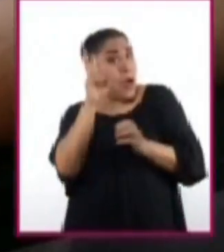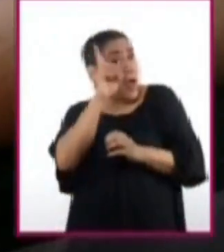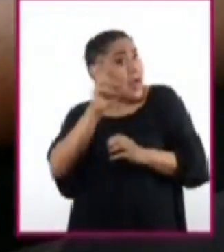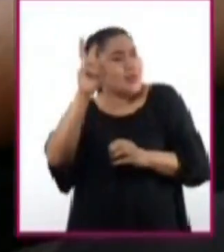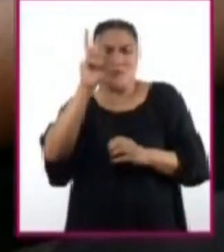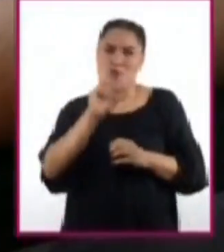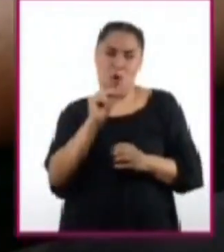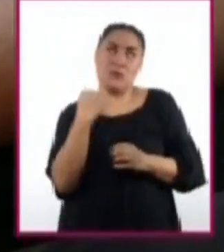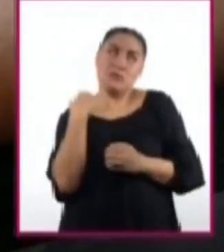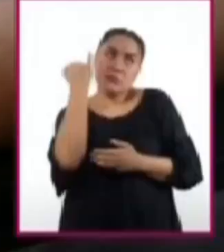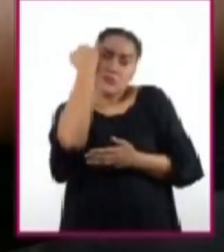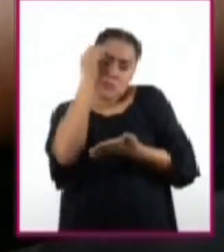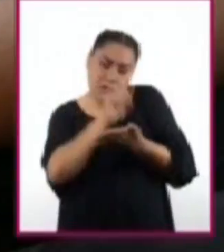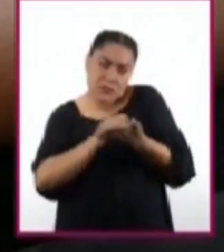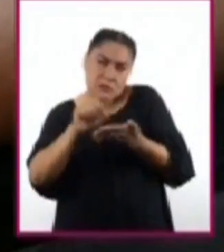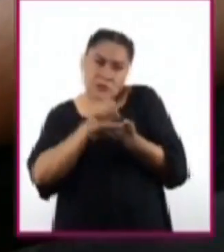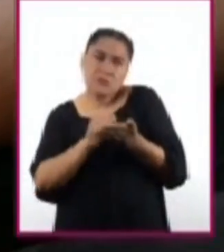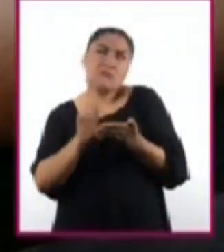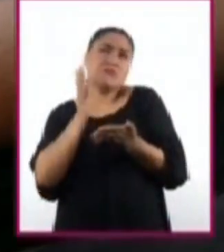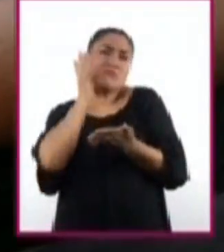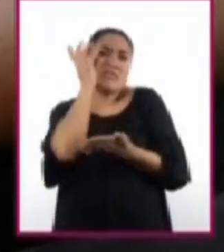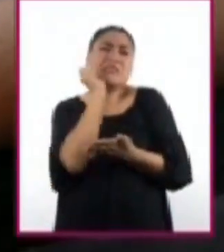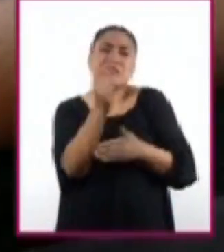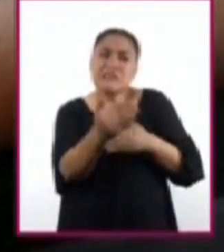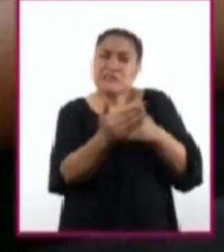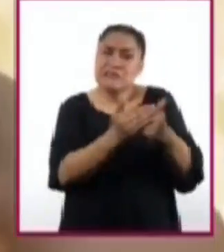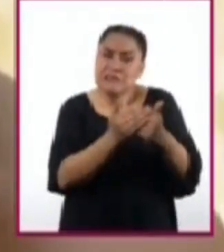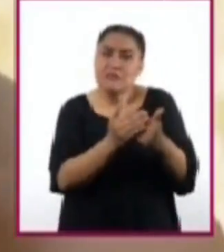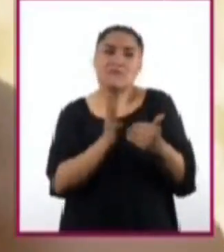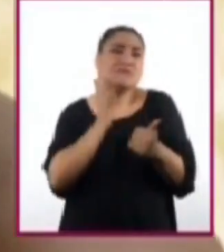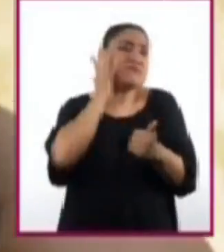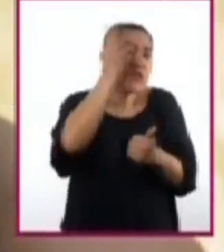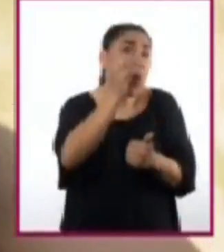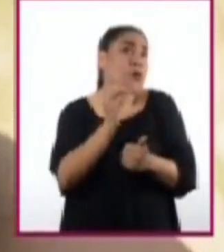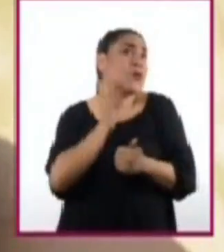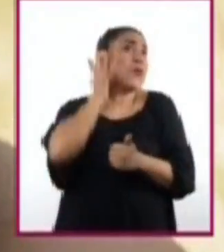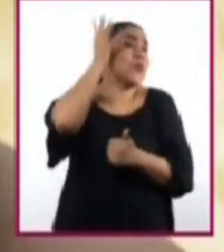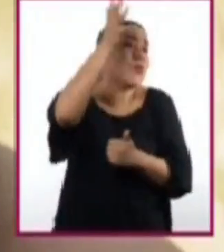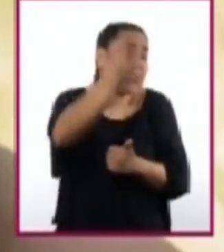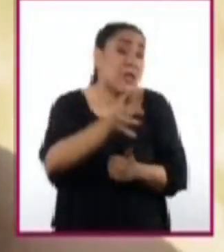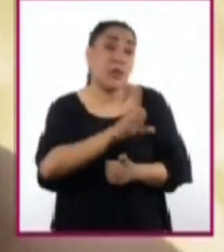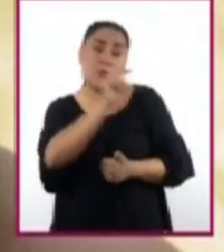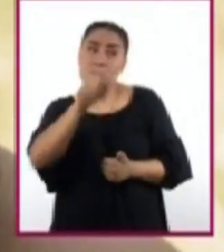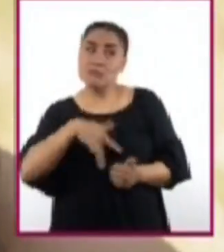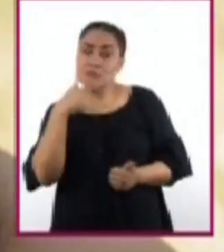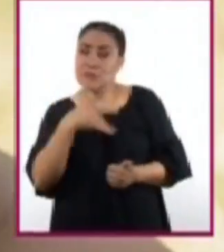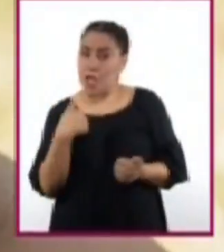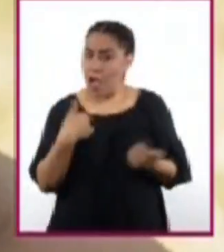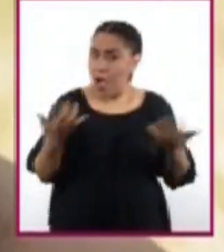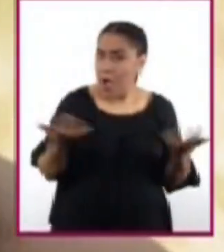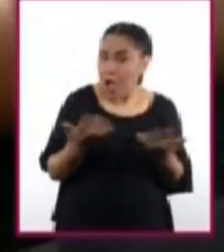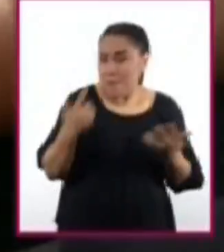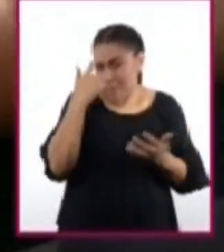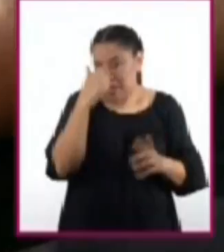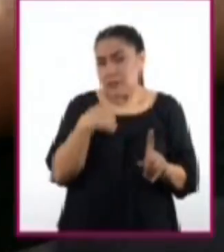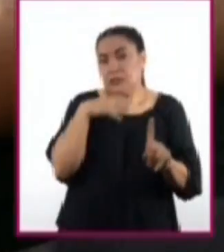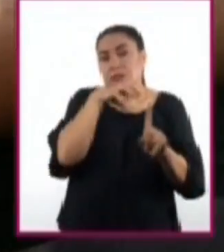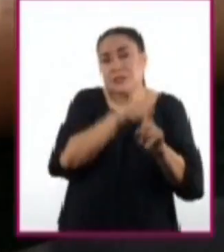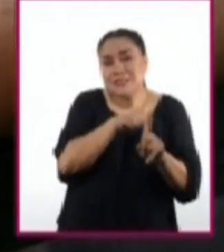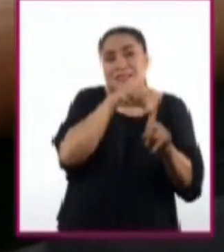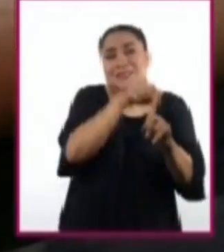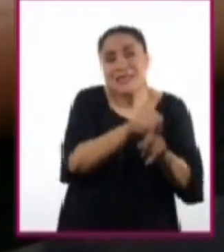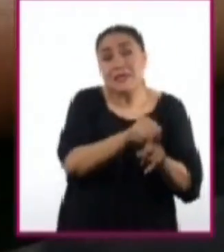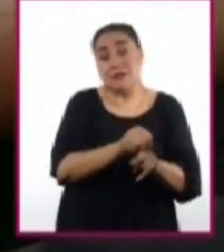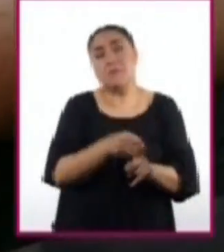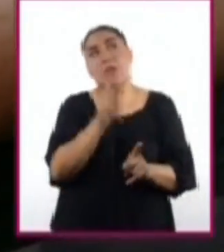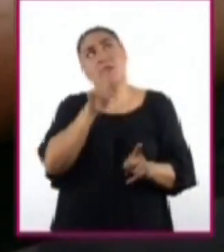es plantearse metas a corto, mediano y largo plazo y determinar las acciones necesarias para lograrlas, tomando en